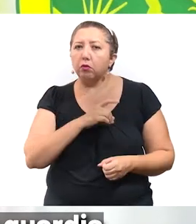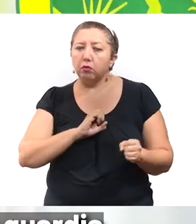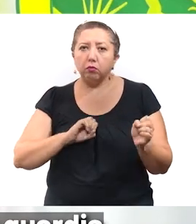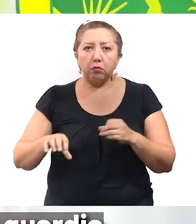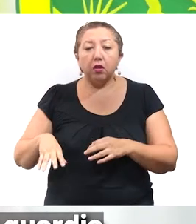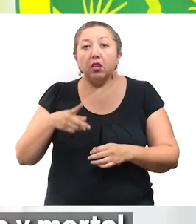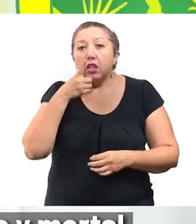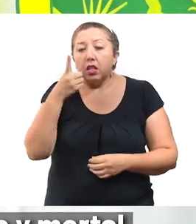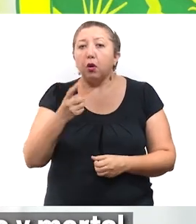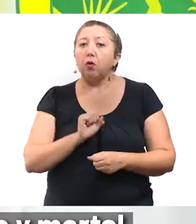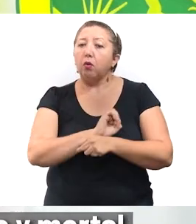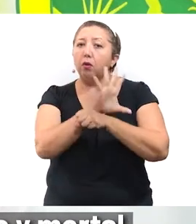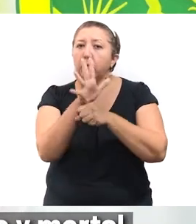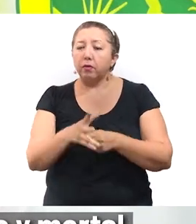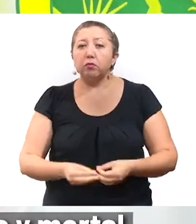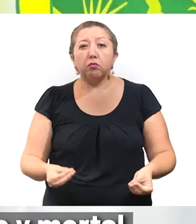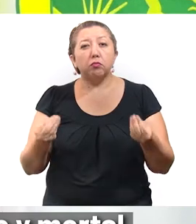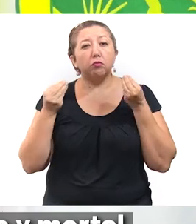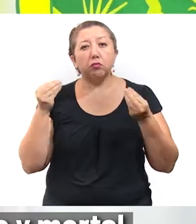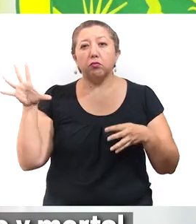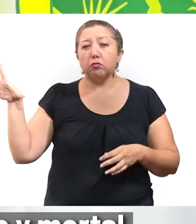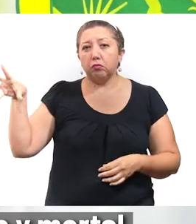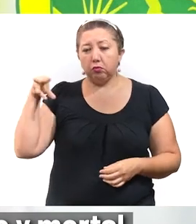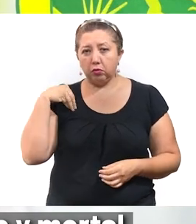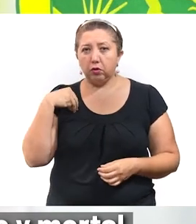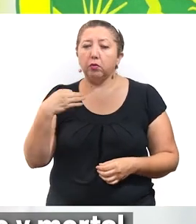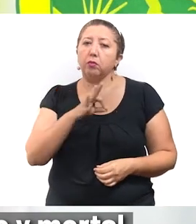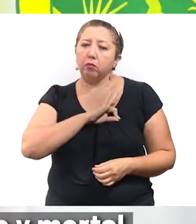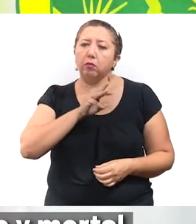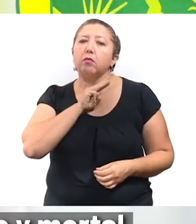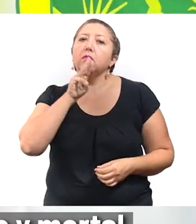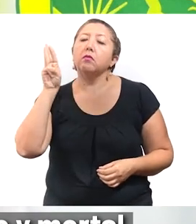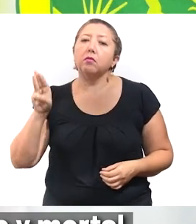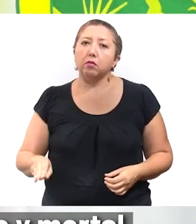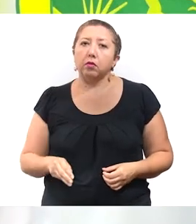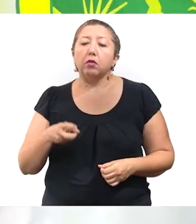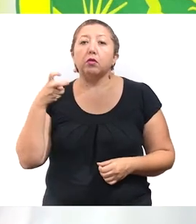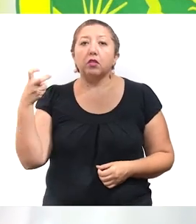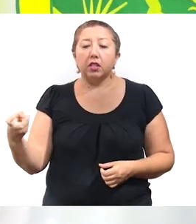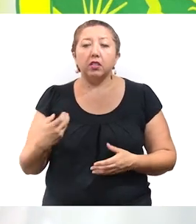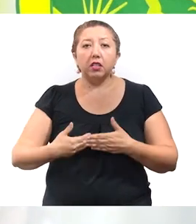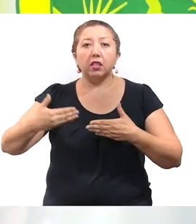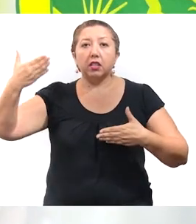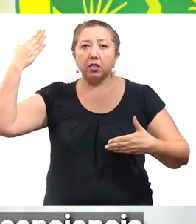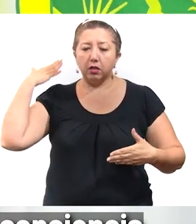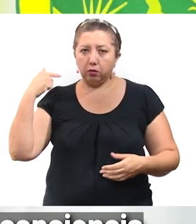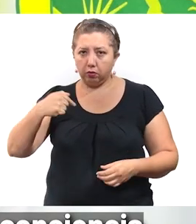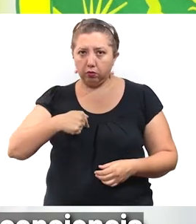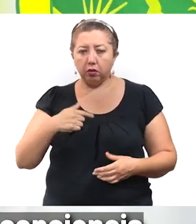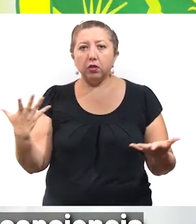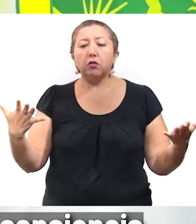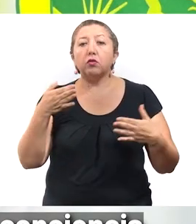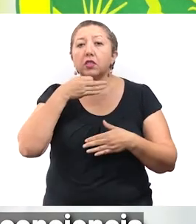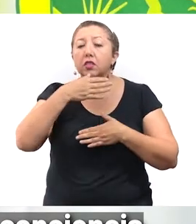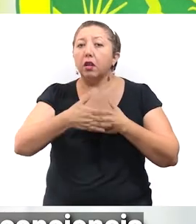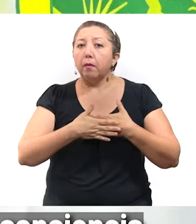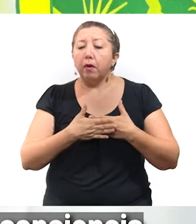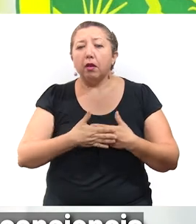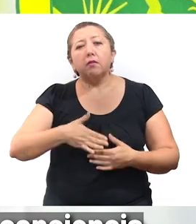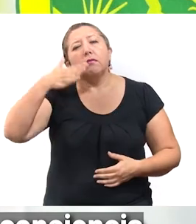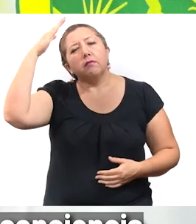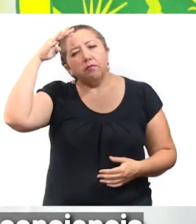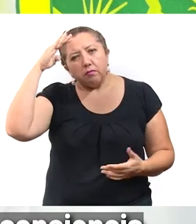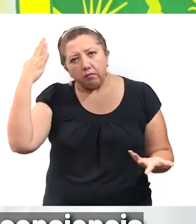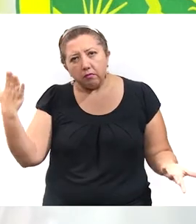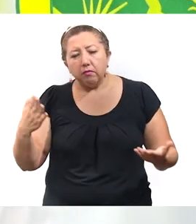no bajar la guardia, pues el coronavirus es altamente contagioso y mortal. Con estos antecedentes me permito hacer un llamado a que